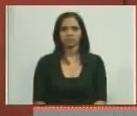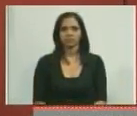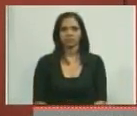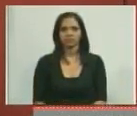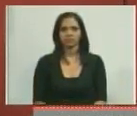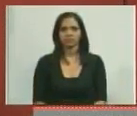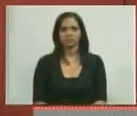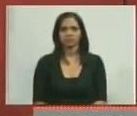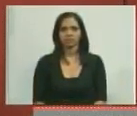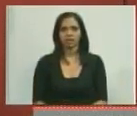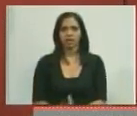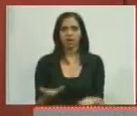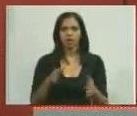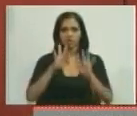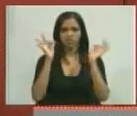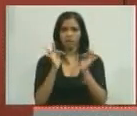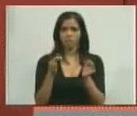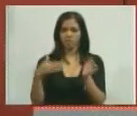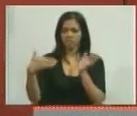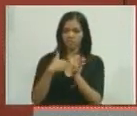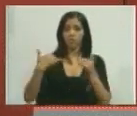Últimamente está de moda meterse con los hijos.